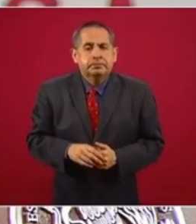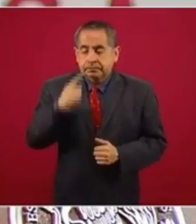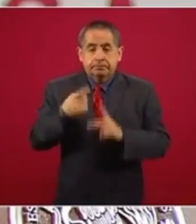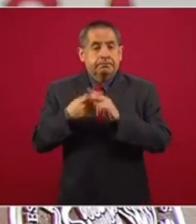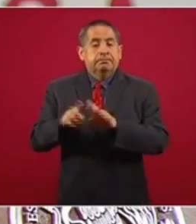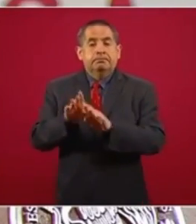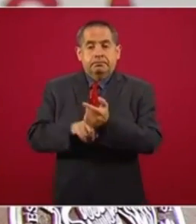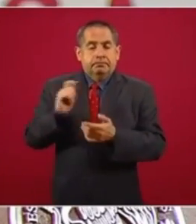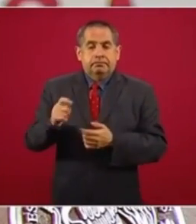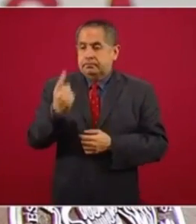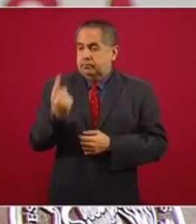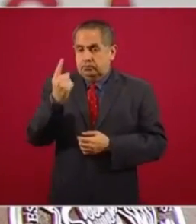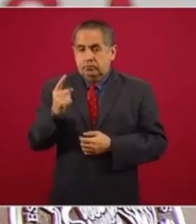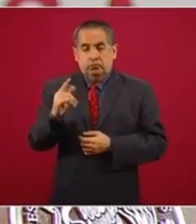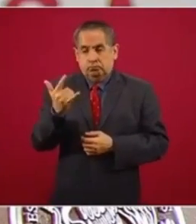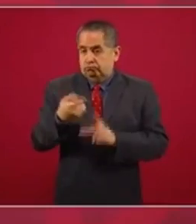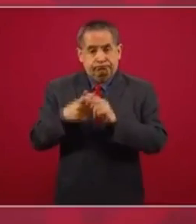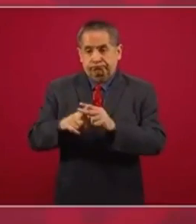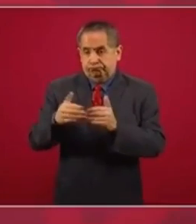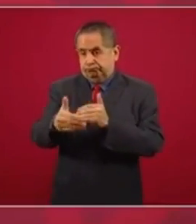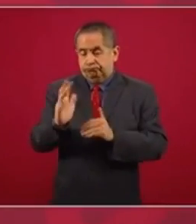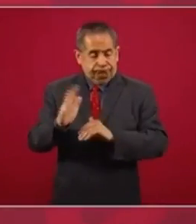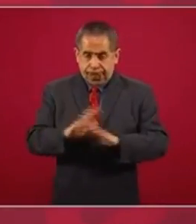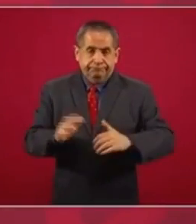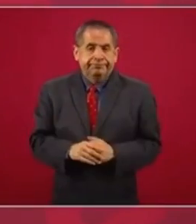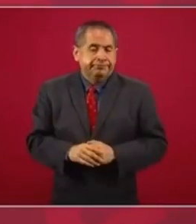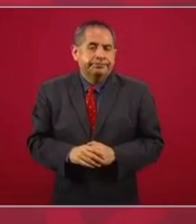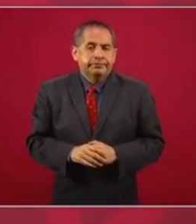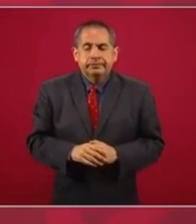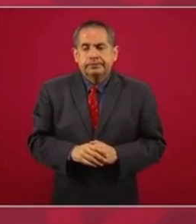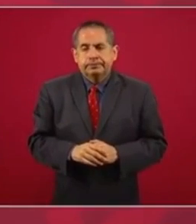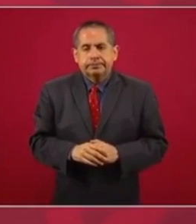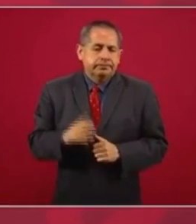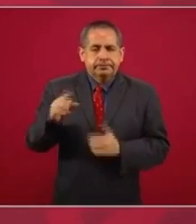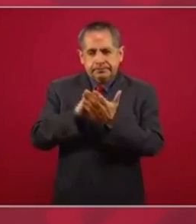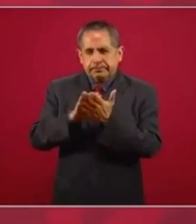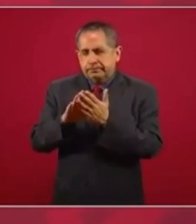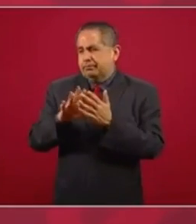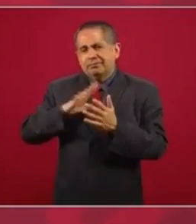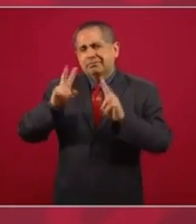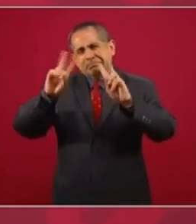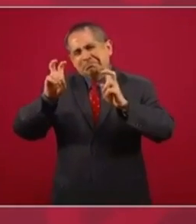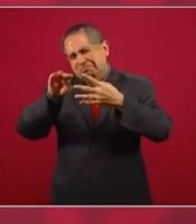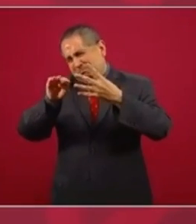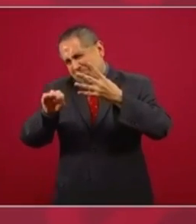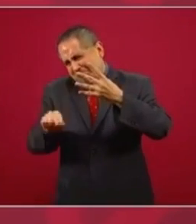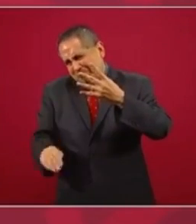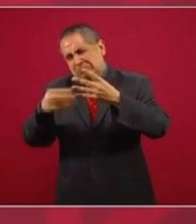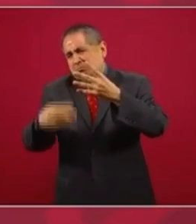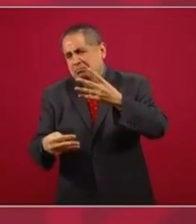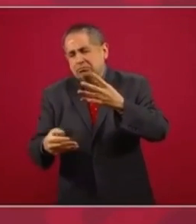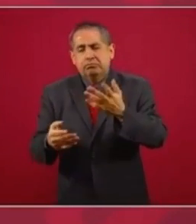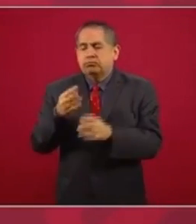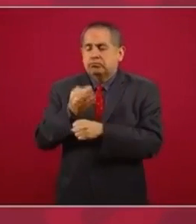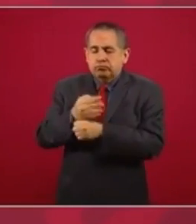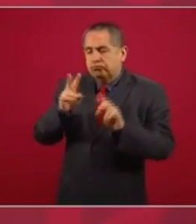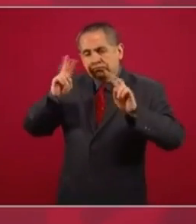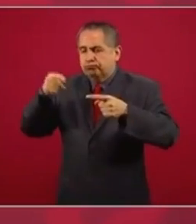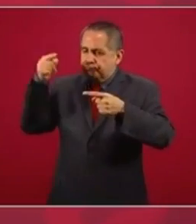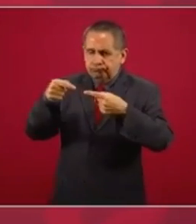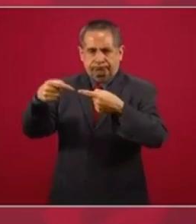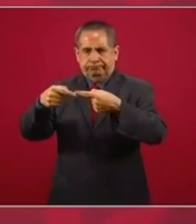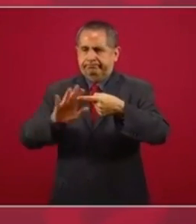entró en vigor el primero de julio. Hay en la agenda bilateral muchos temas, pero